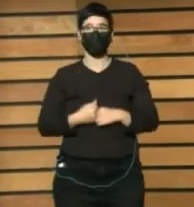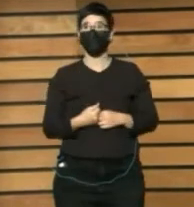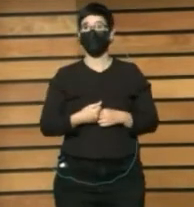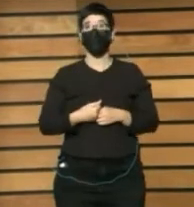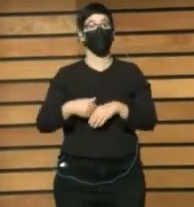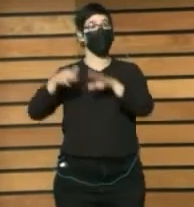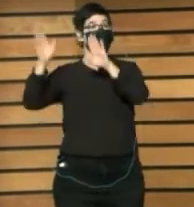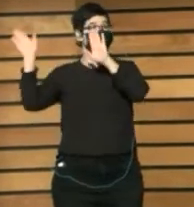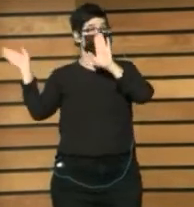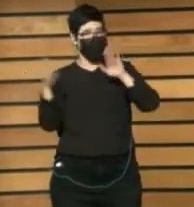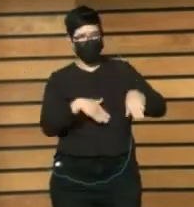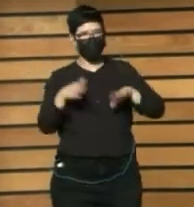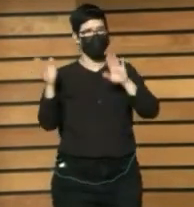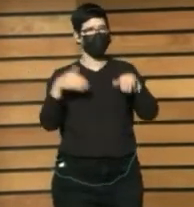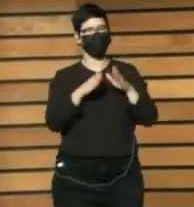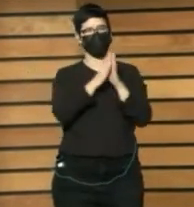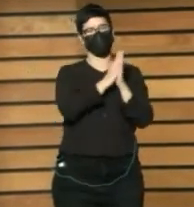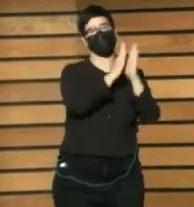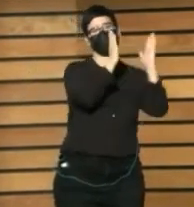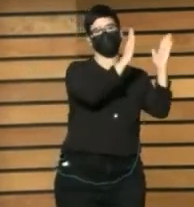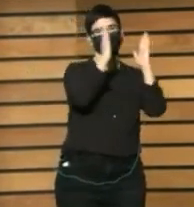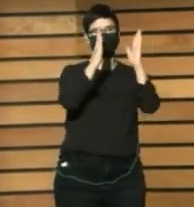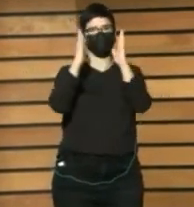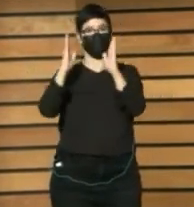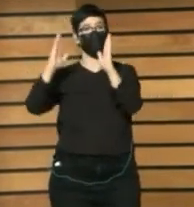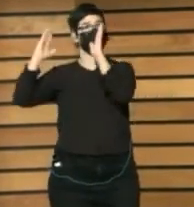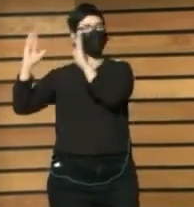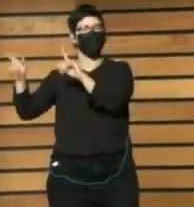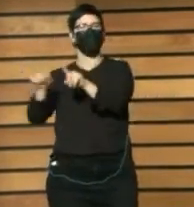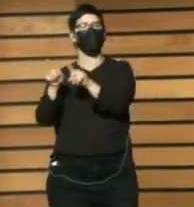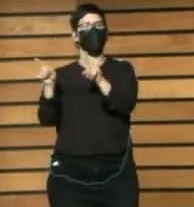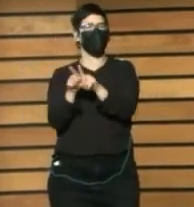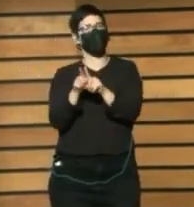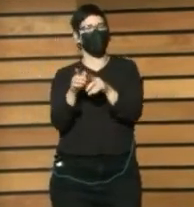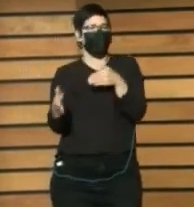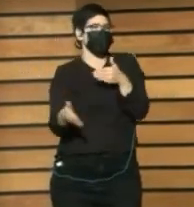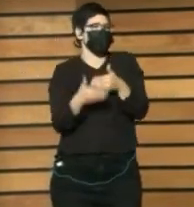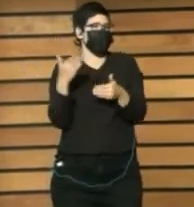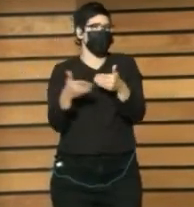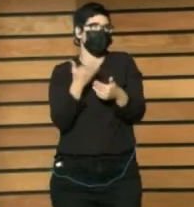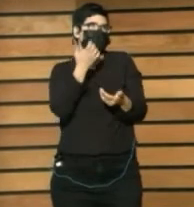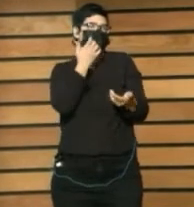Que se dedicaba A música Popular Del tipo Elvis Presley O cosas así